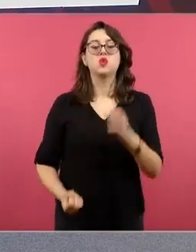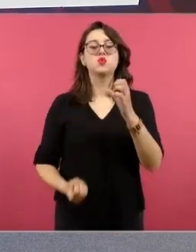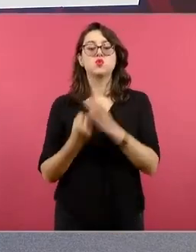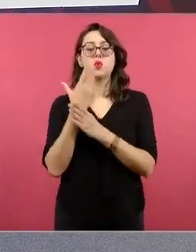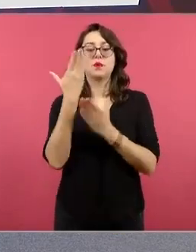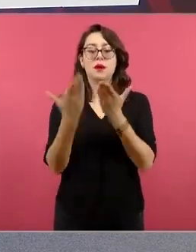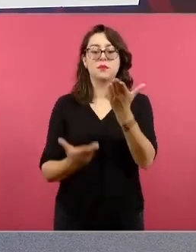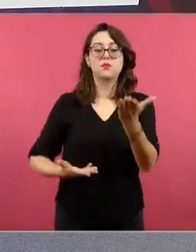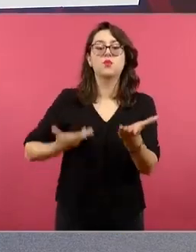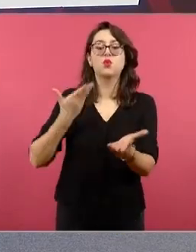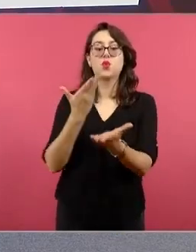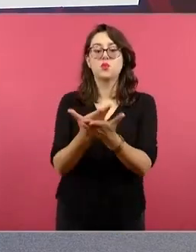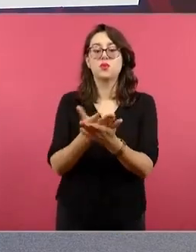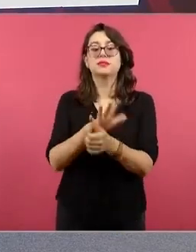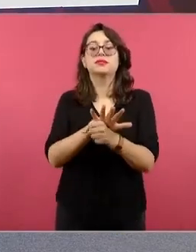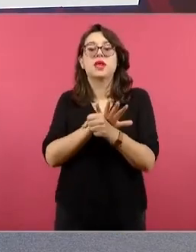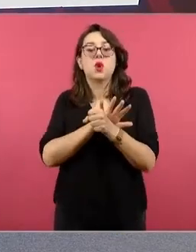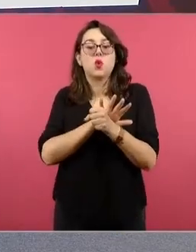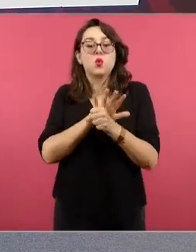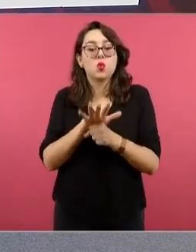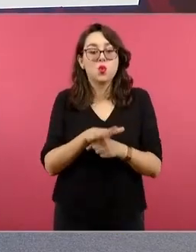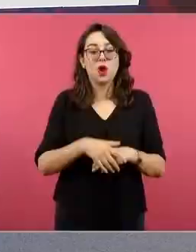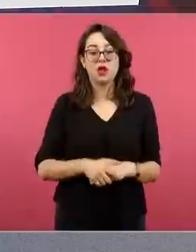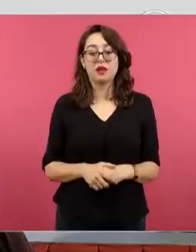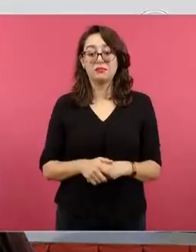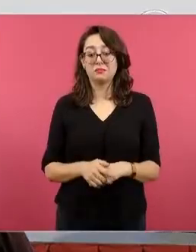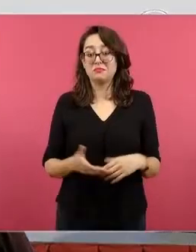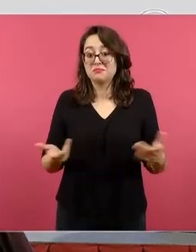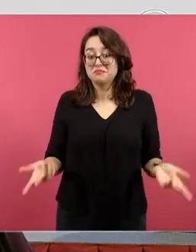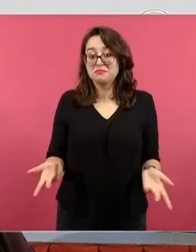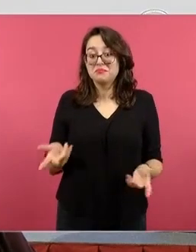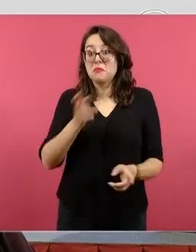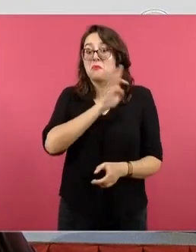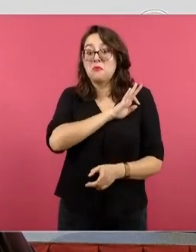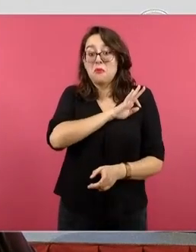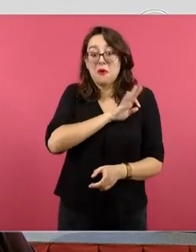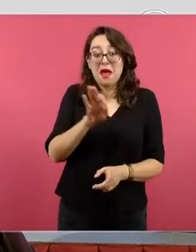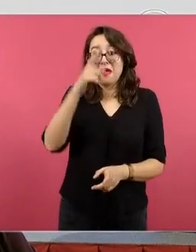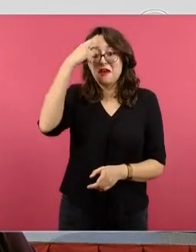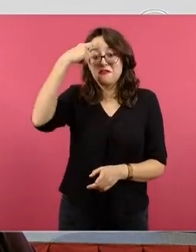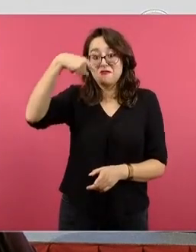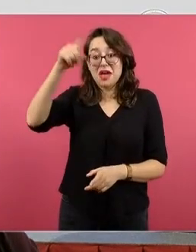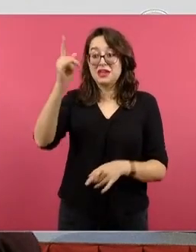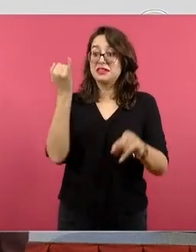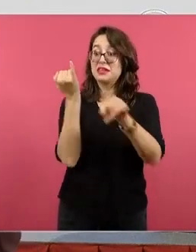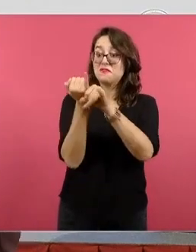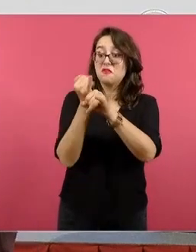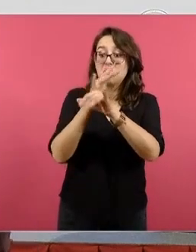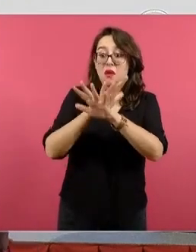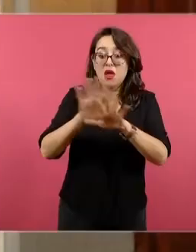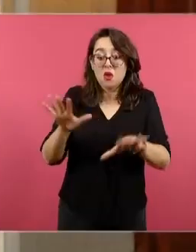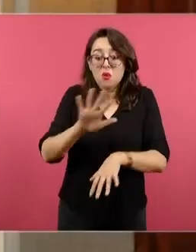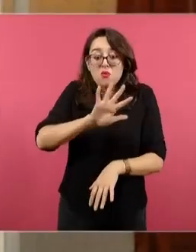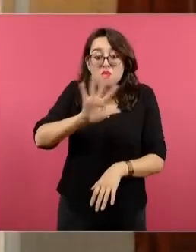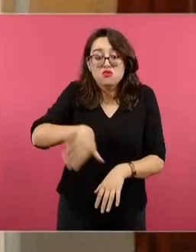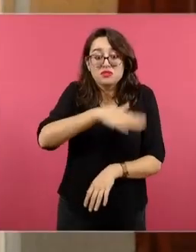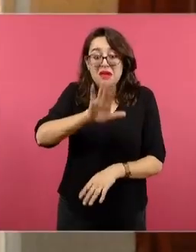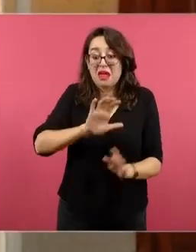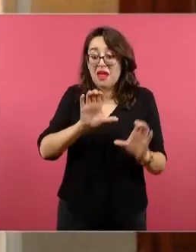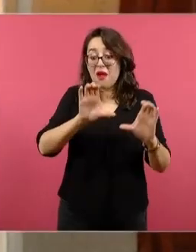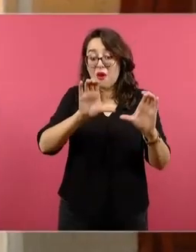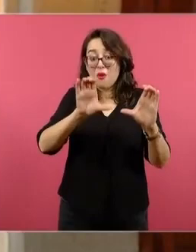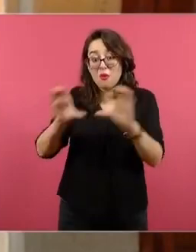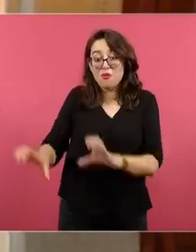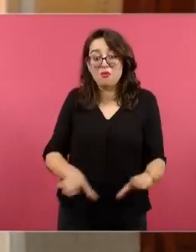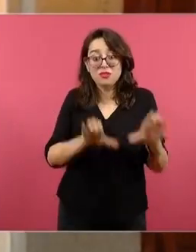La información al día de hoy está a la mano de un clic, hay mucha información, estamos en la era de la información. Entonces, toda esta